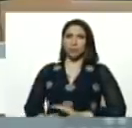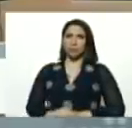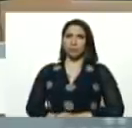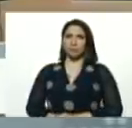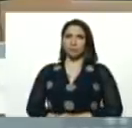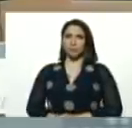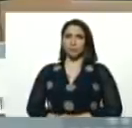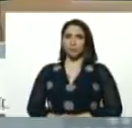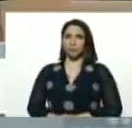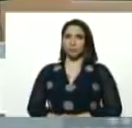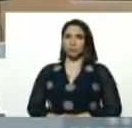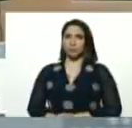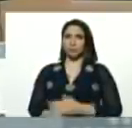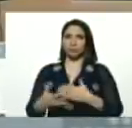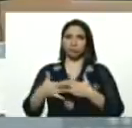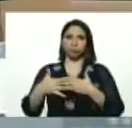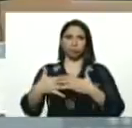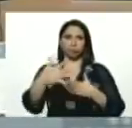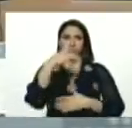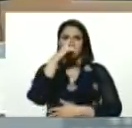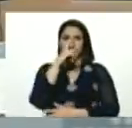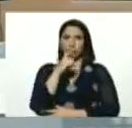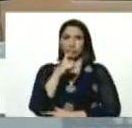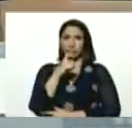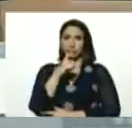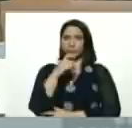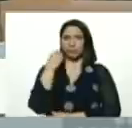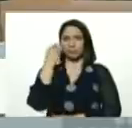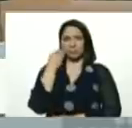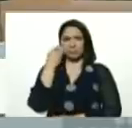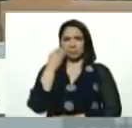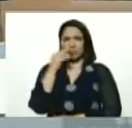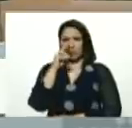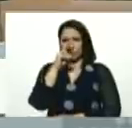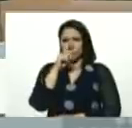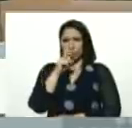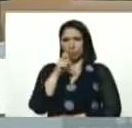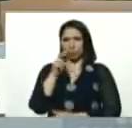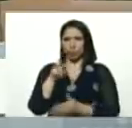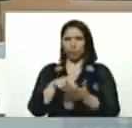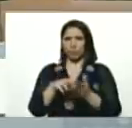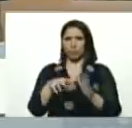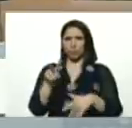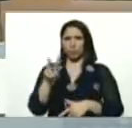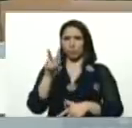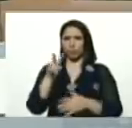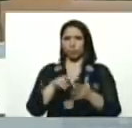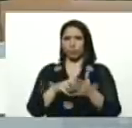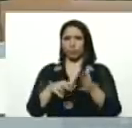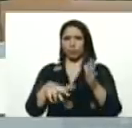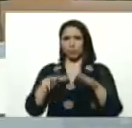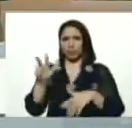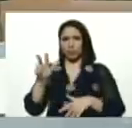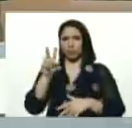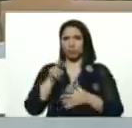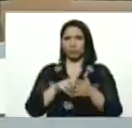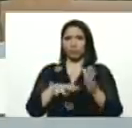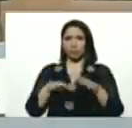el resto de los años, creo que fue, 2012, 2012, 13, 14, 15,